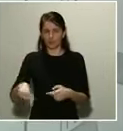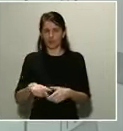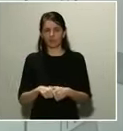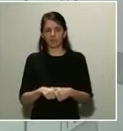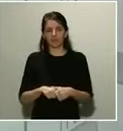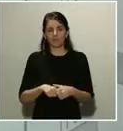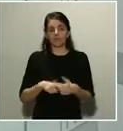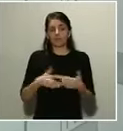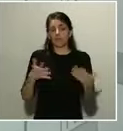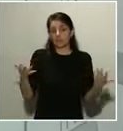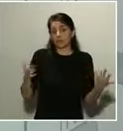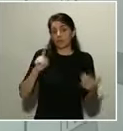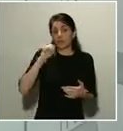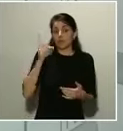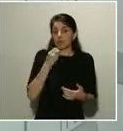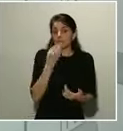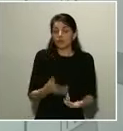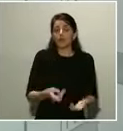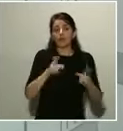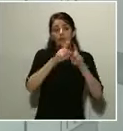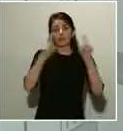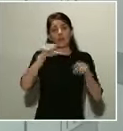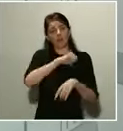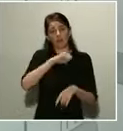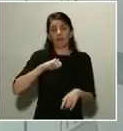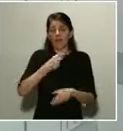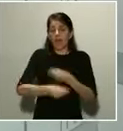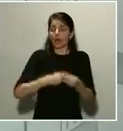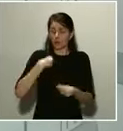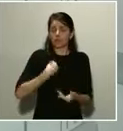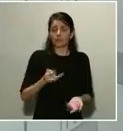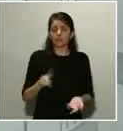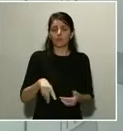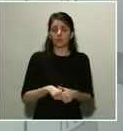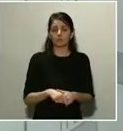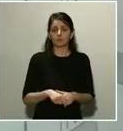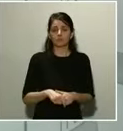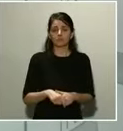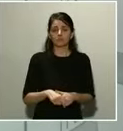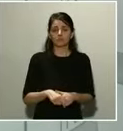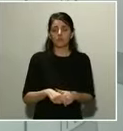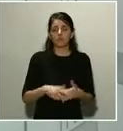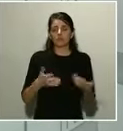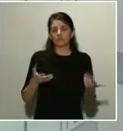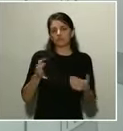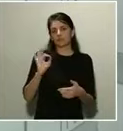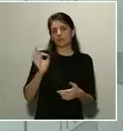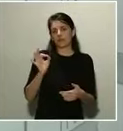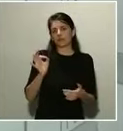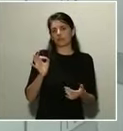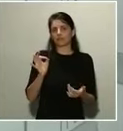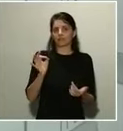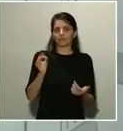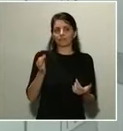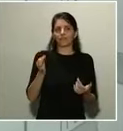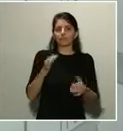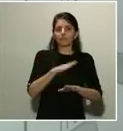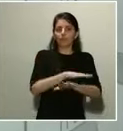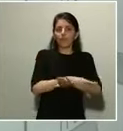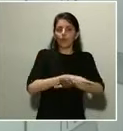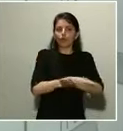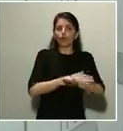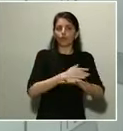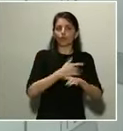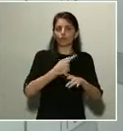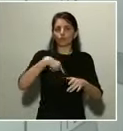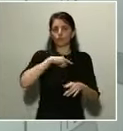las entidades privadas hagan lo propio a la espera, no obstante, como decía también antes, de que como Gobierno tomemos una decisión que tenga que